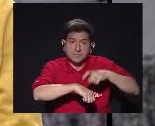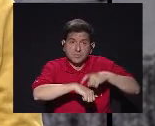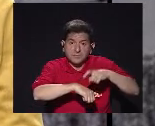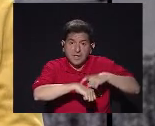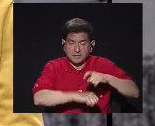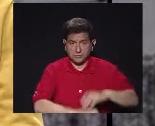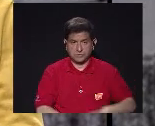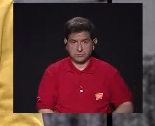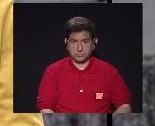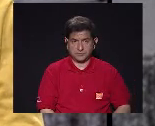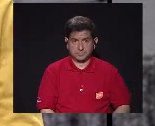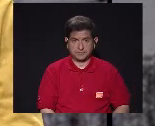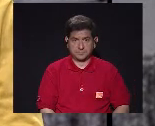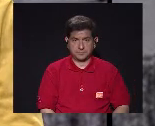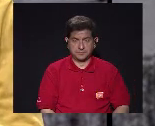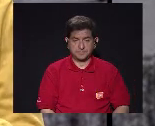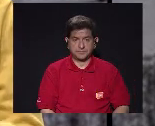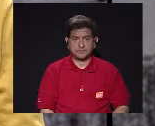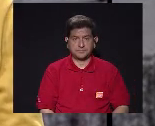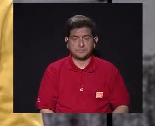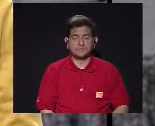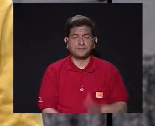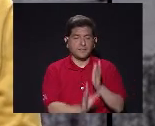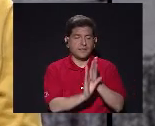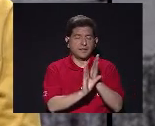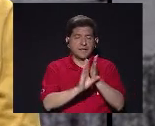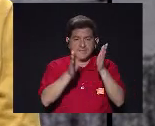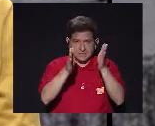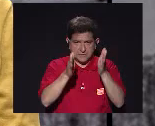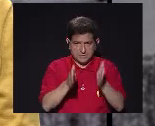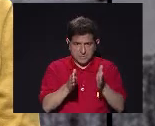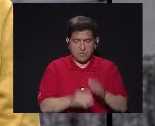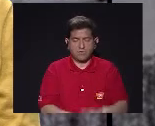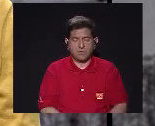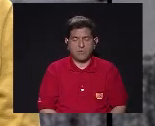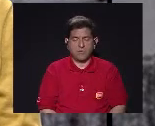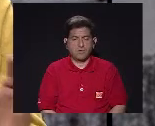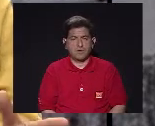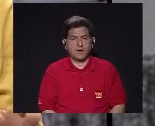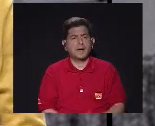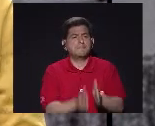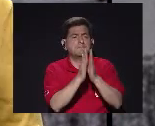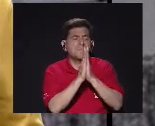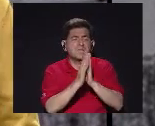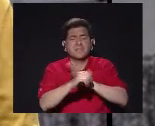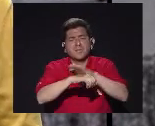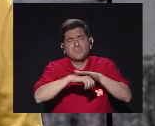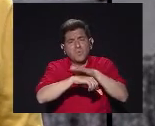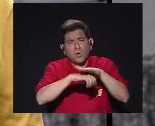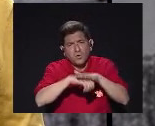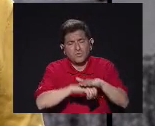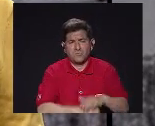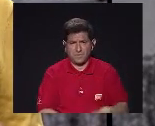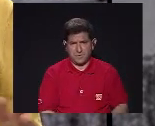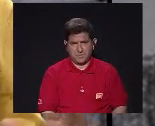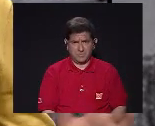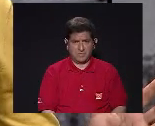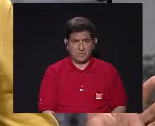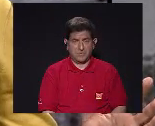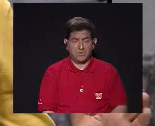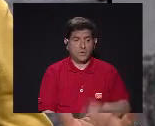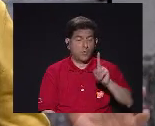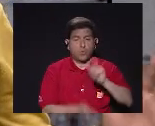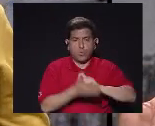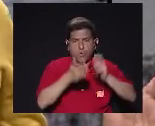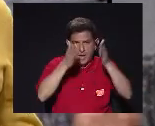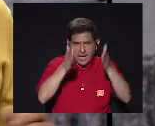sesión La psicóloga De la Reforma Nos pide Que por favor Alguno